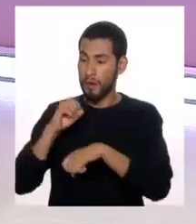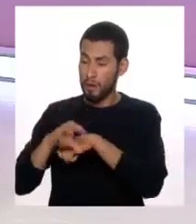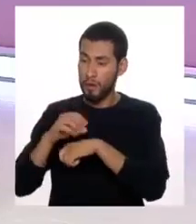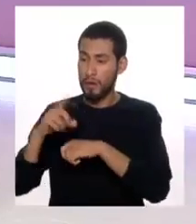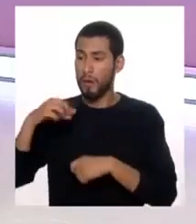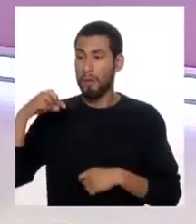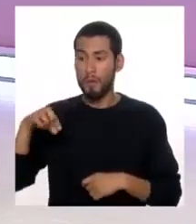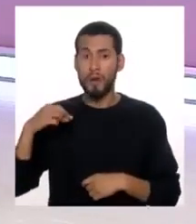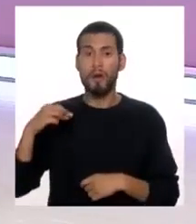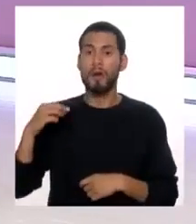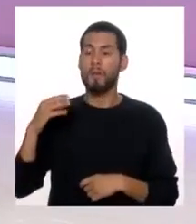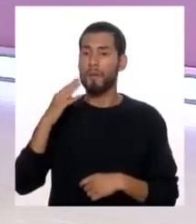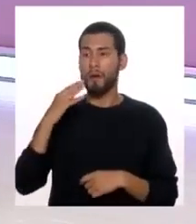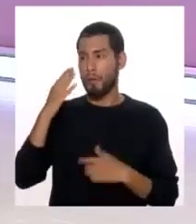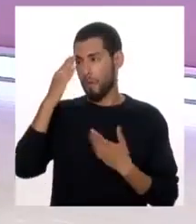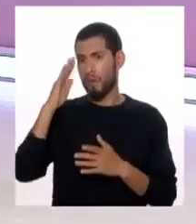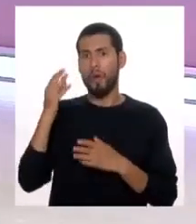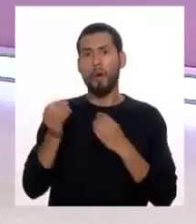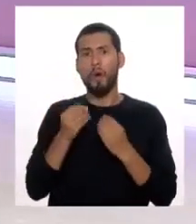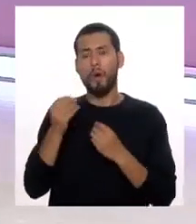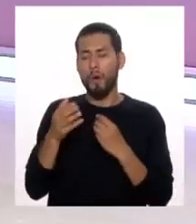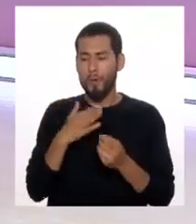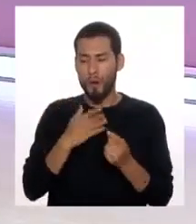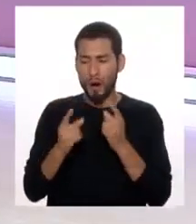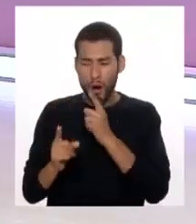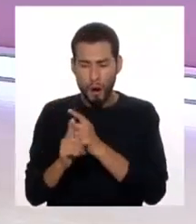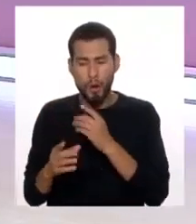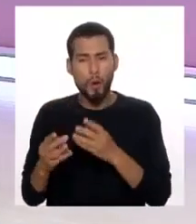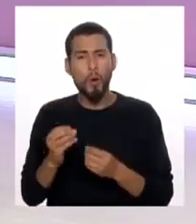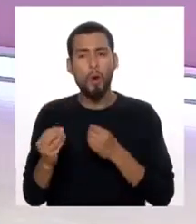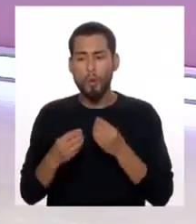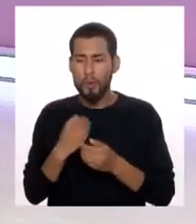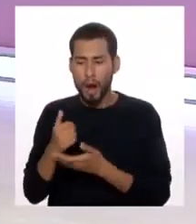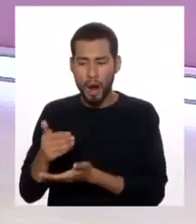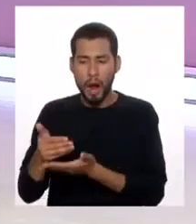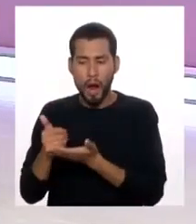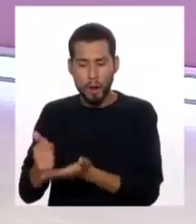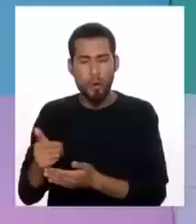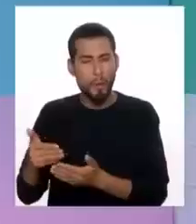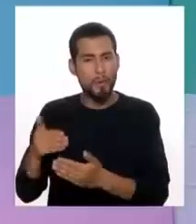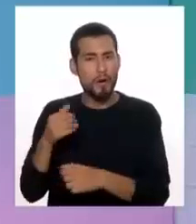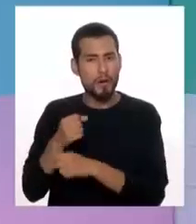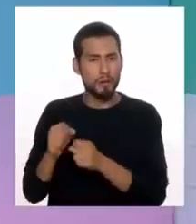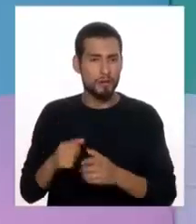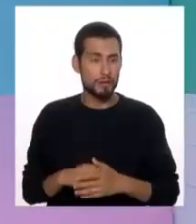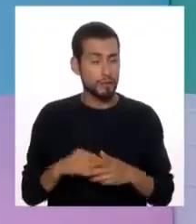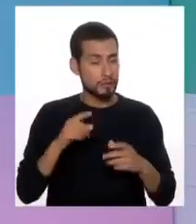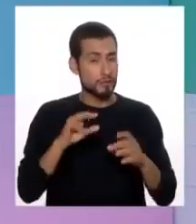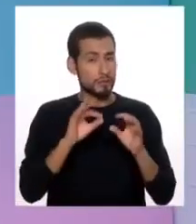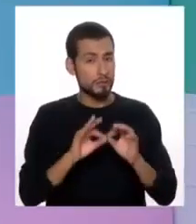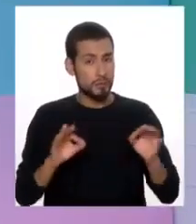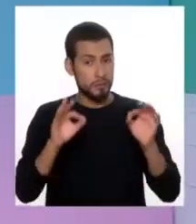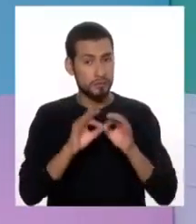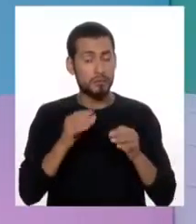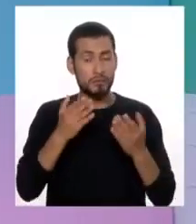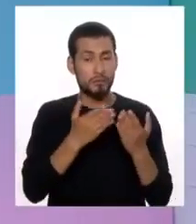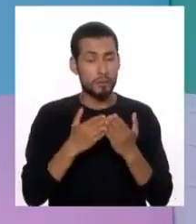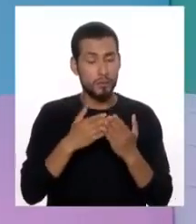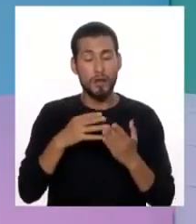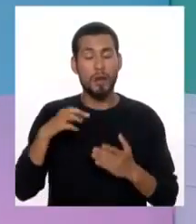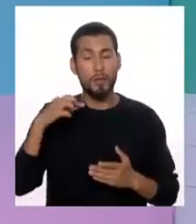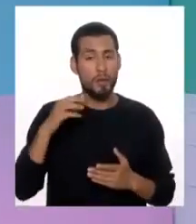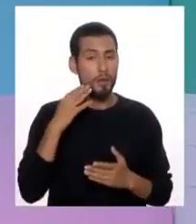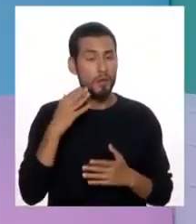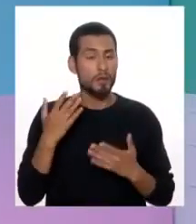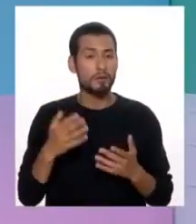veces el padre, pues, no, no sabe cómo llegar o cómo prevenir esta situación. Sería importante, digamos, dentro de una escuela de padres